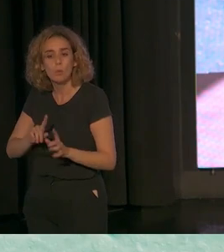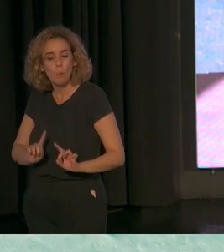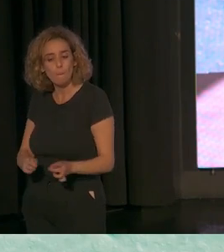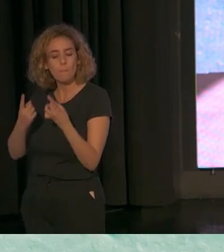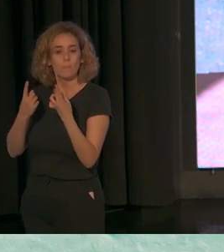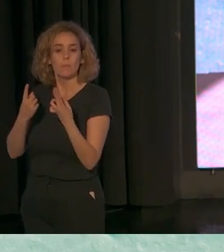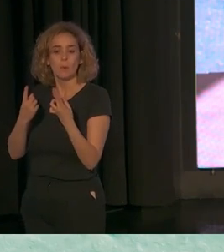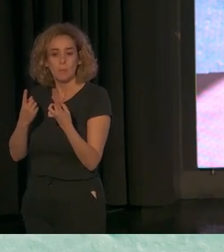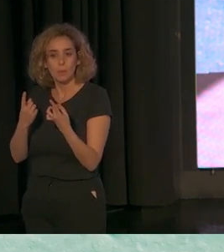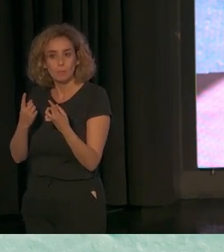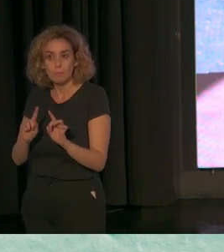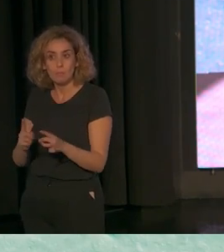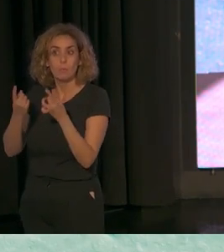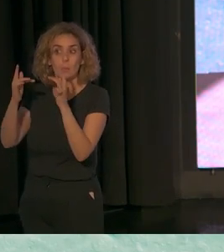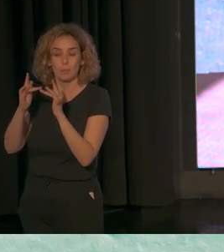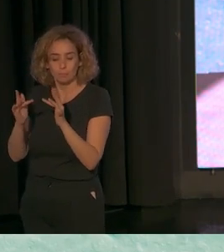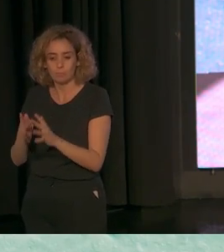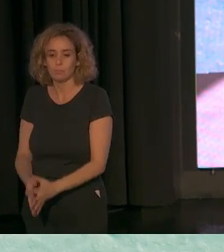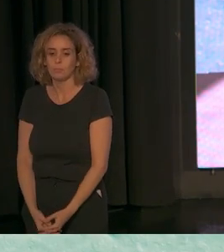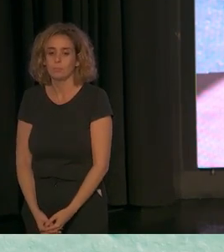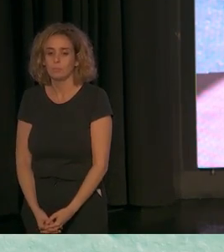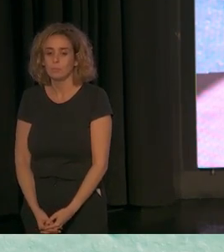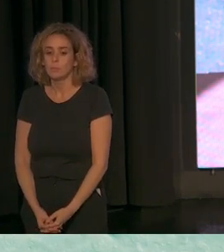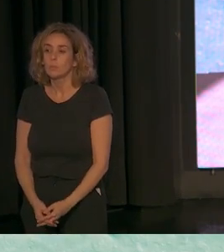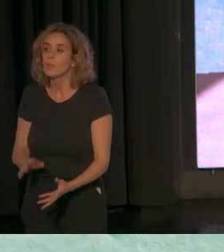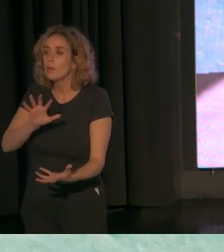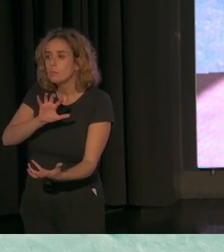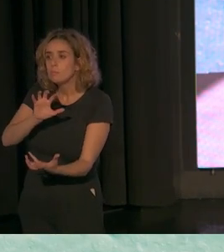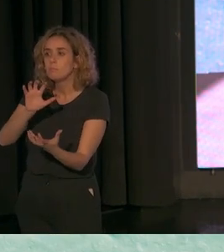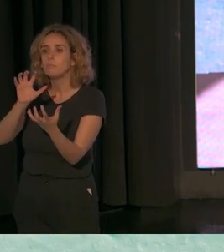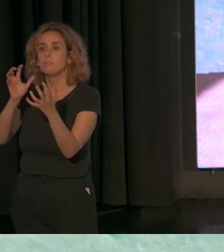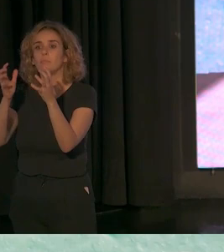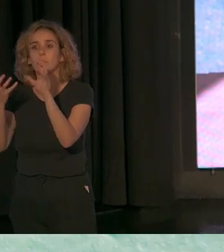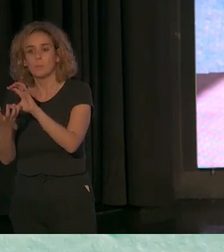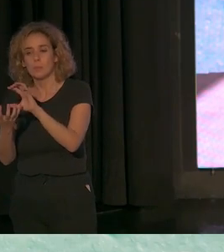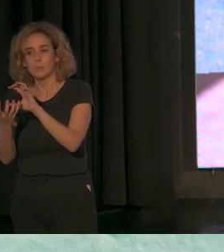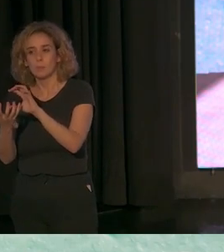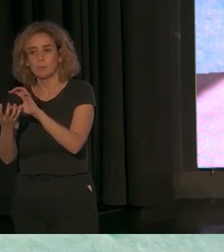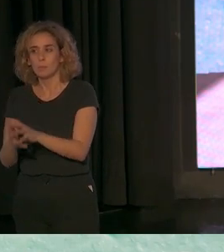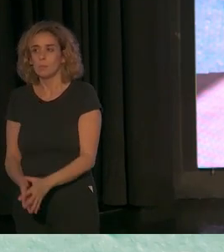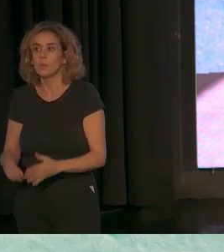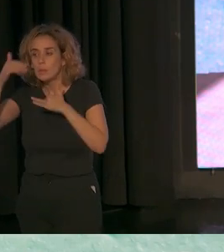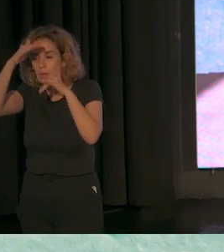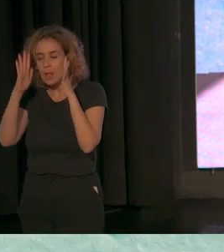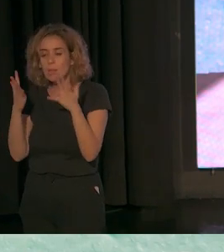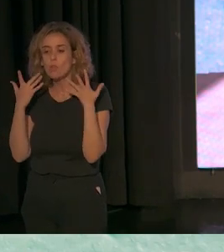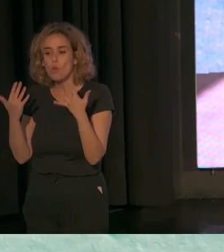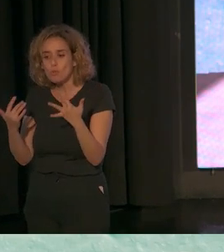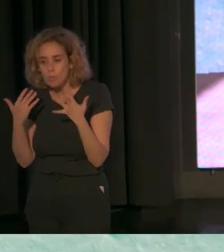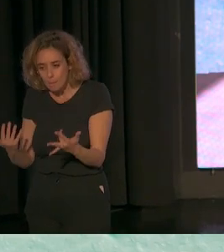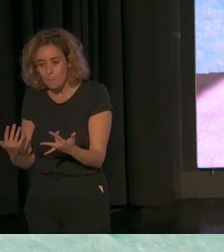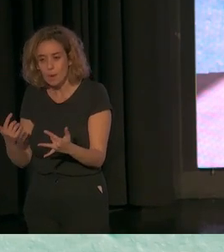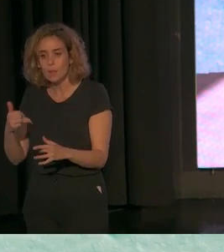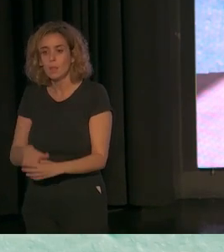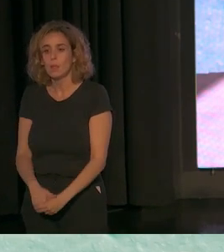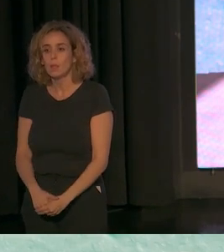aportación. La transformación de la atención temprana a lo largo,